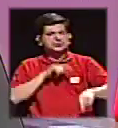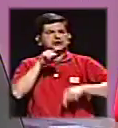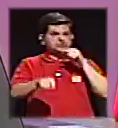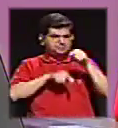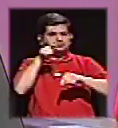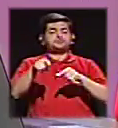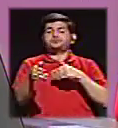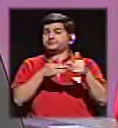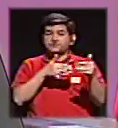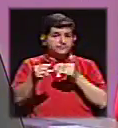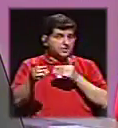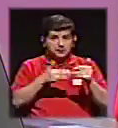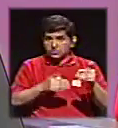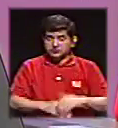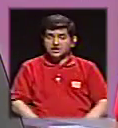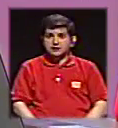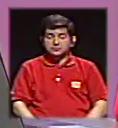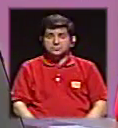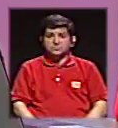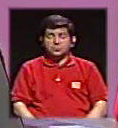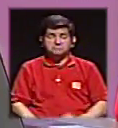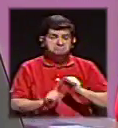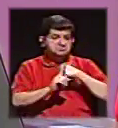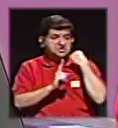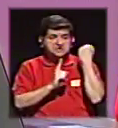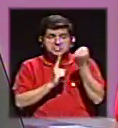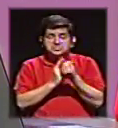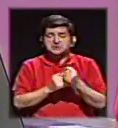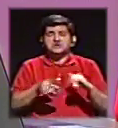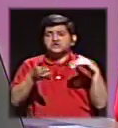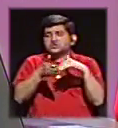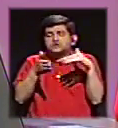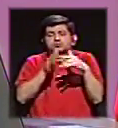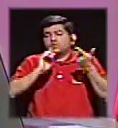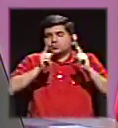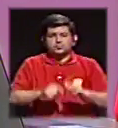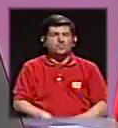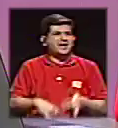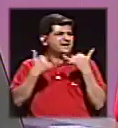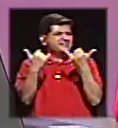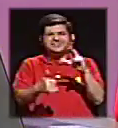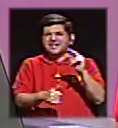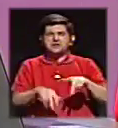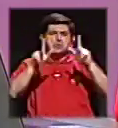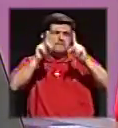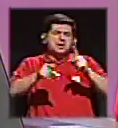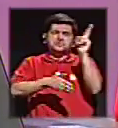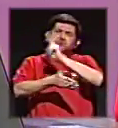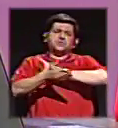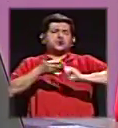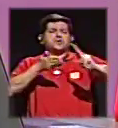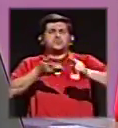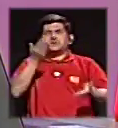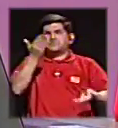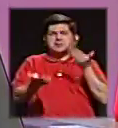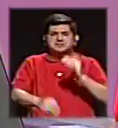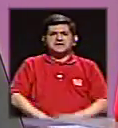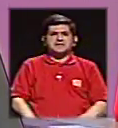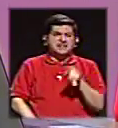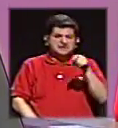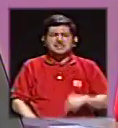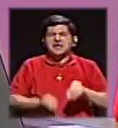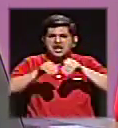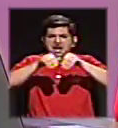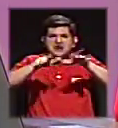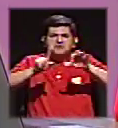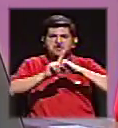críticos, aunque no importa la instrucción. Ya no es que es el muchacho universitario que está conectado